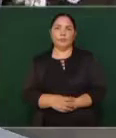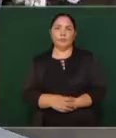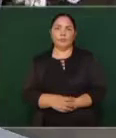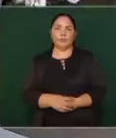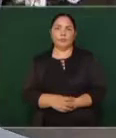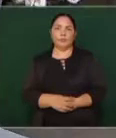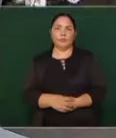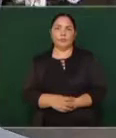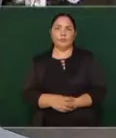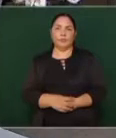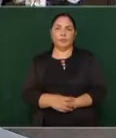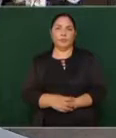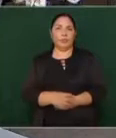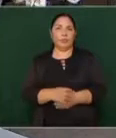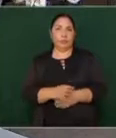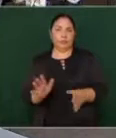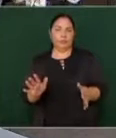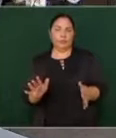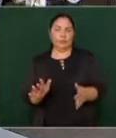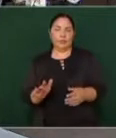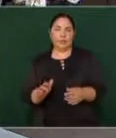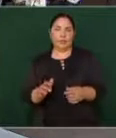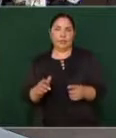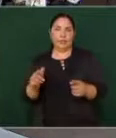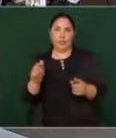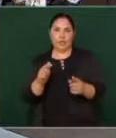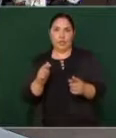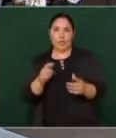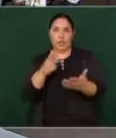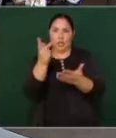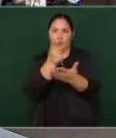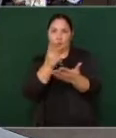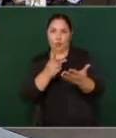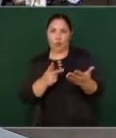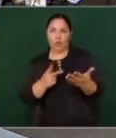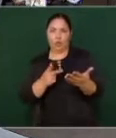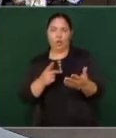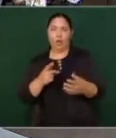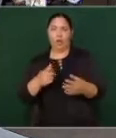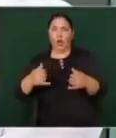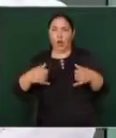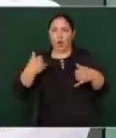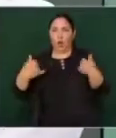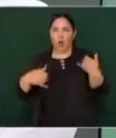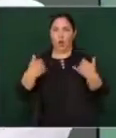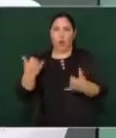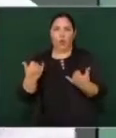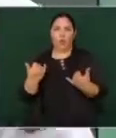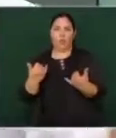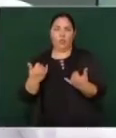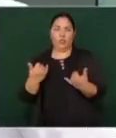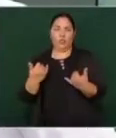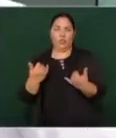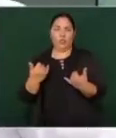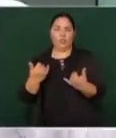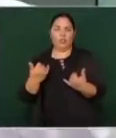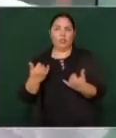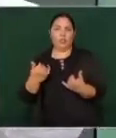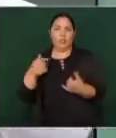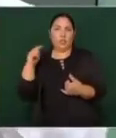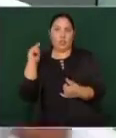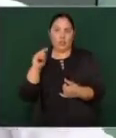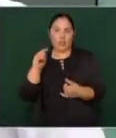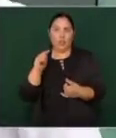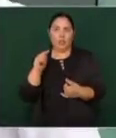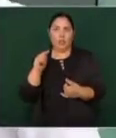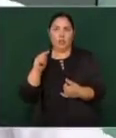Y nada más del programa de Jóvenes Construyendo el Futuro, que es precisamente para que los